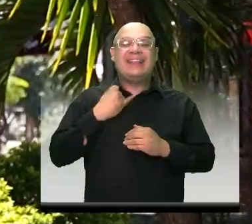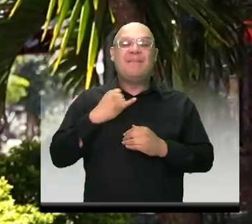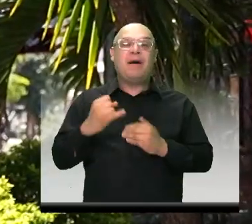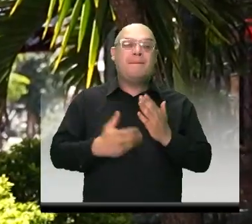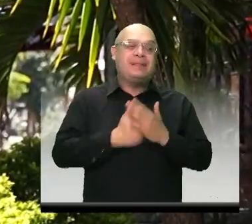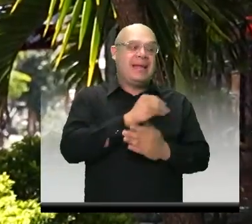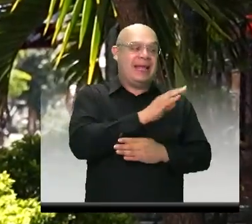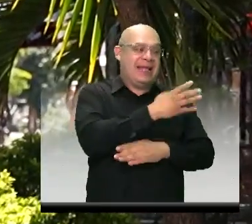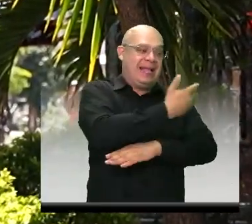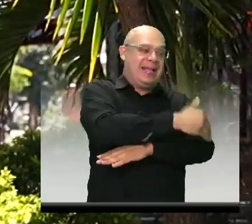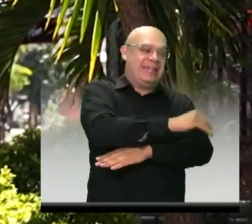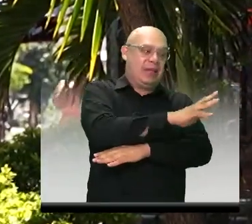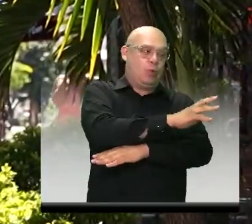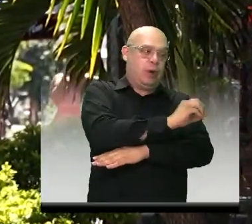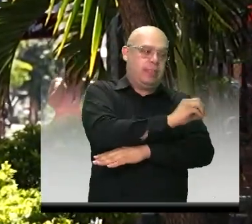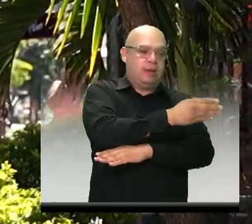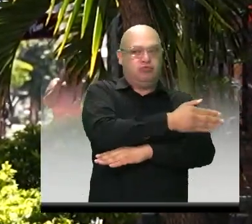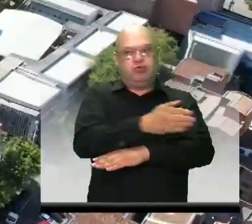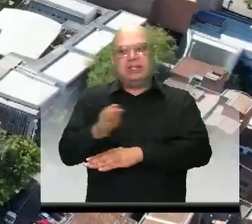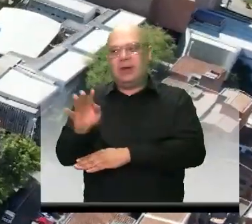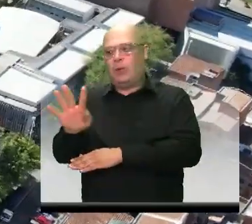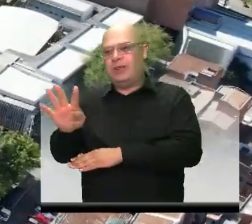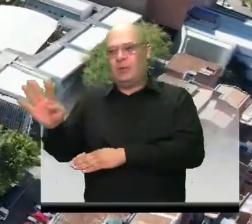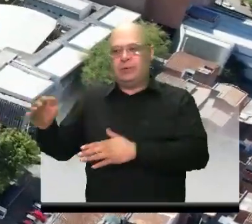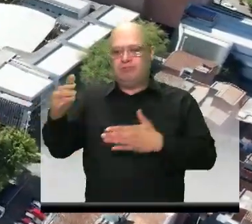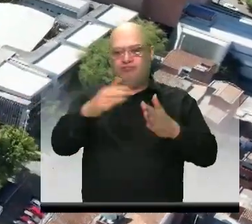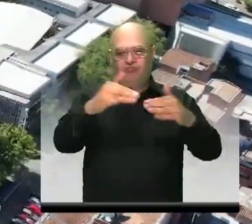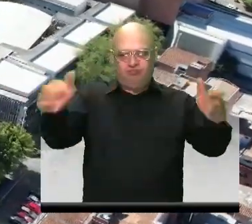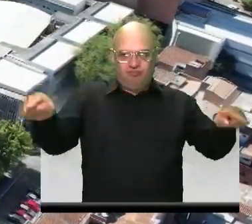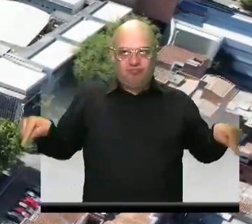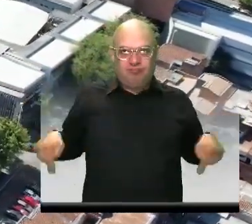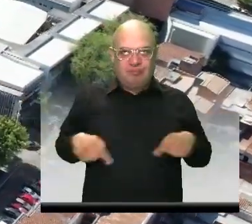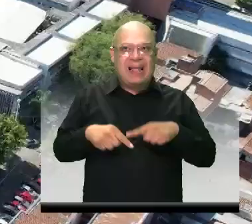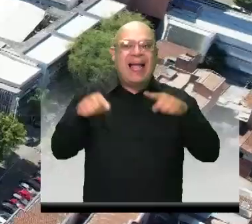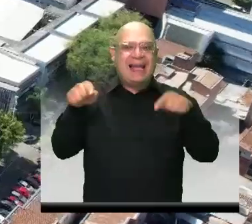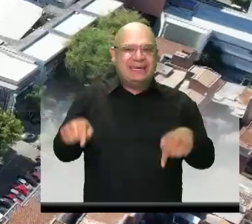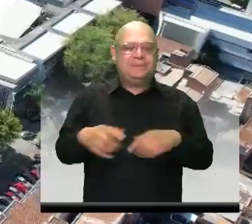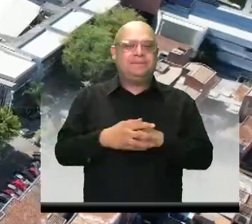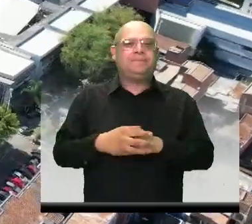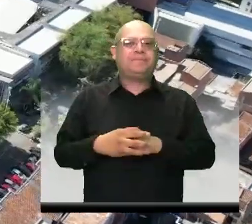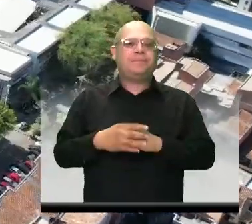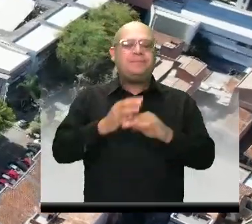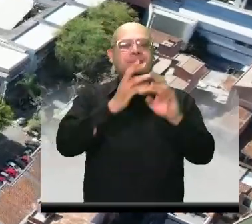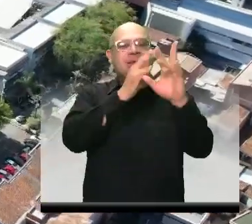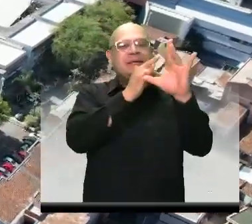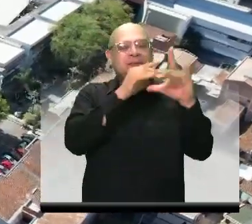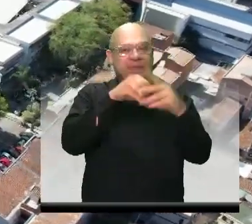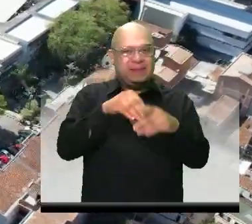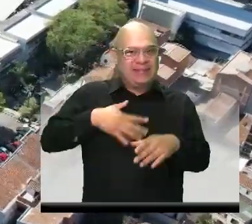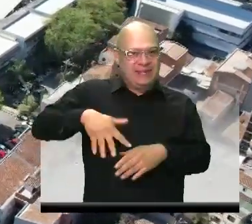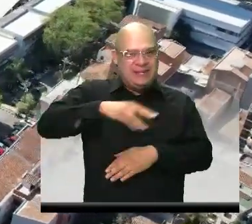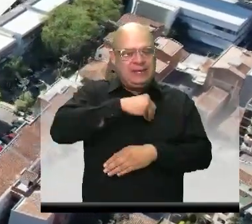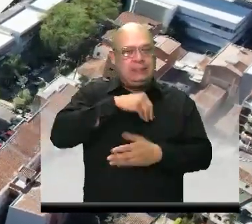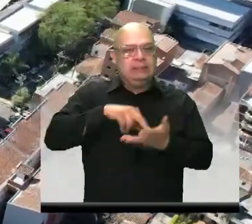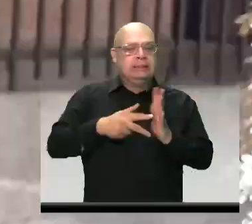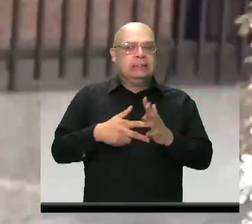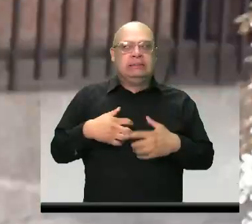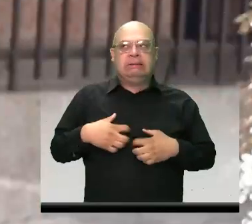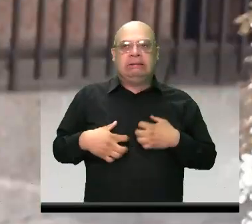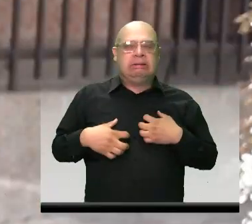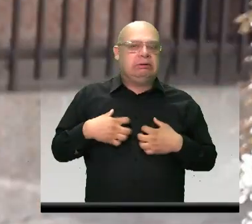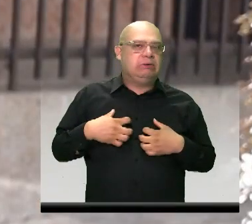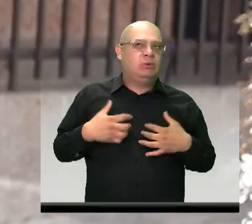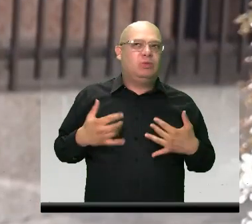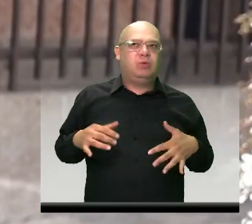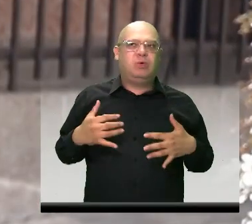hasta la 44. A nosotros los de Itagüí nos tocó una seguridad horrible. Daban ganas de